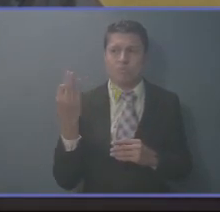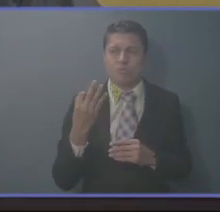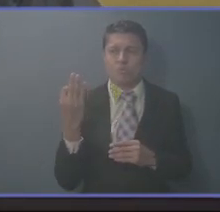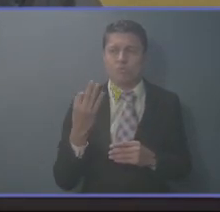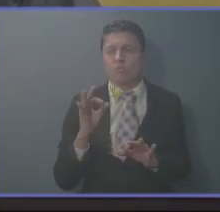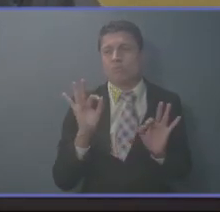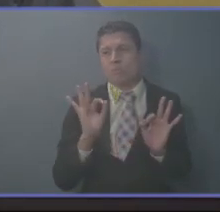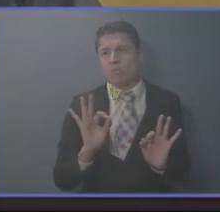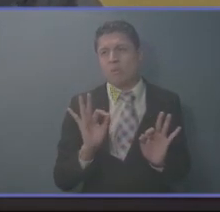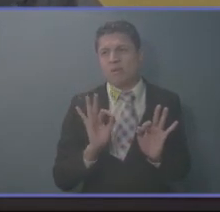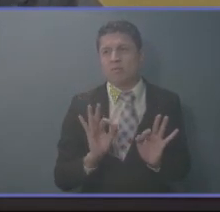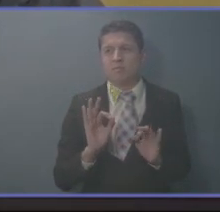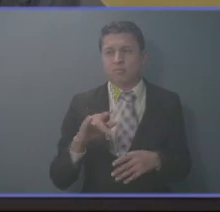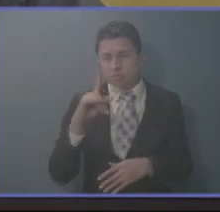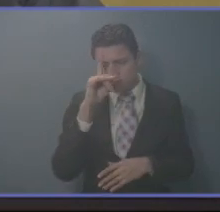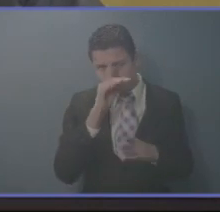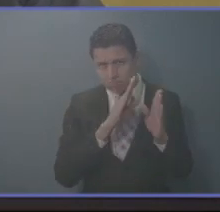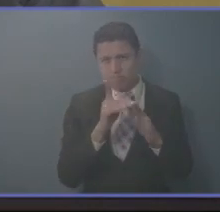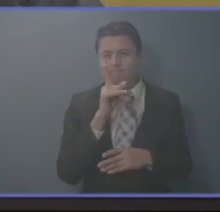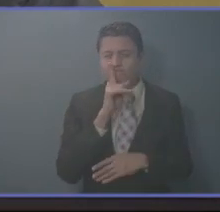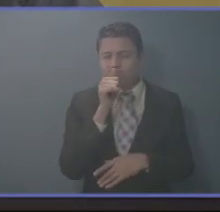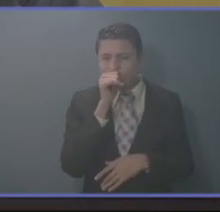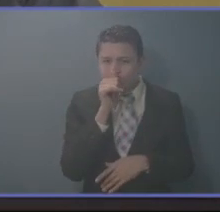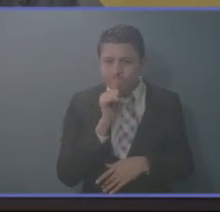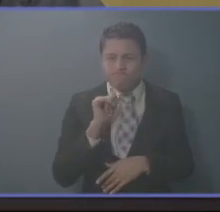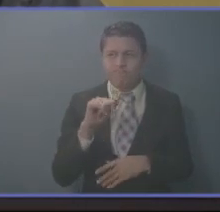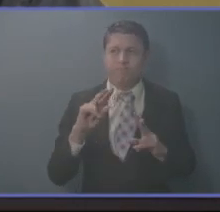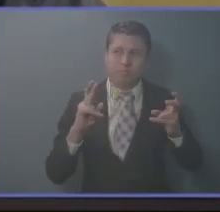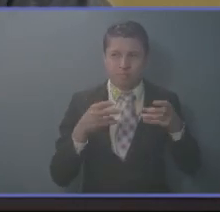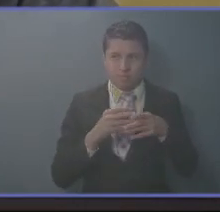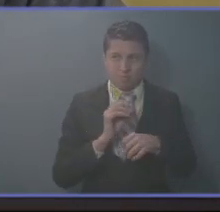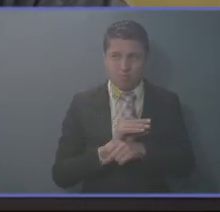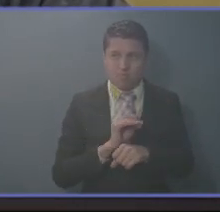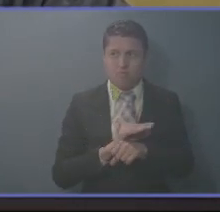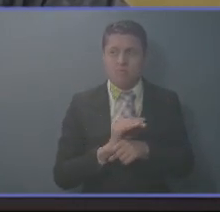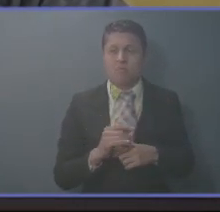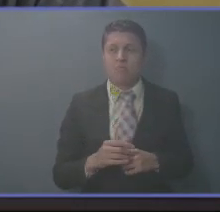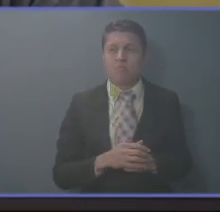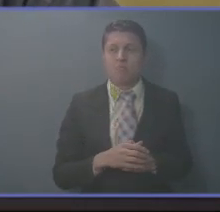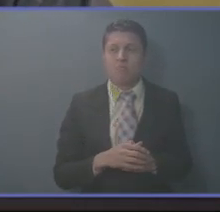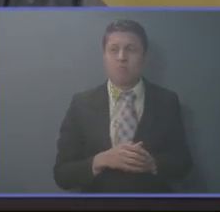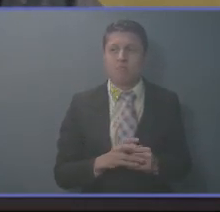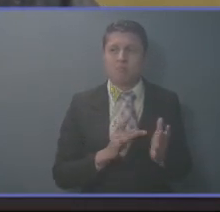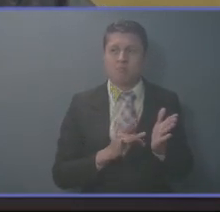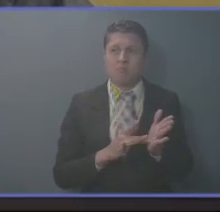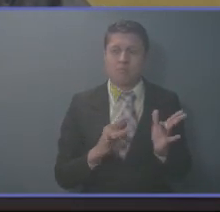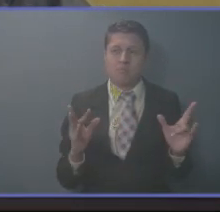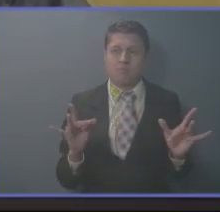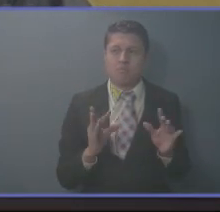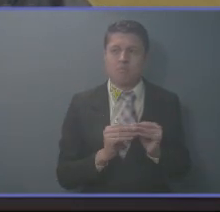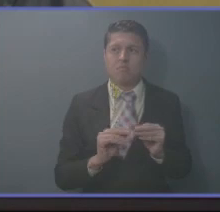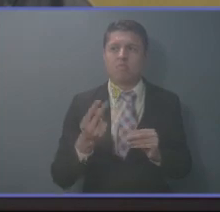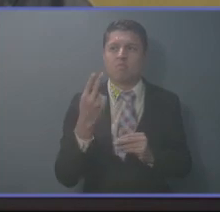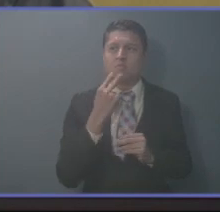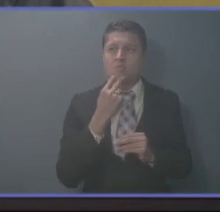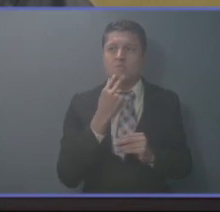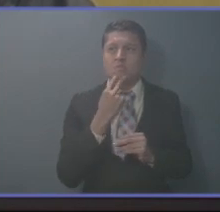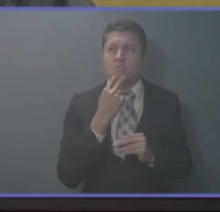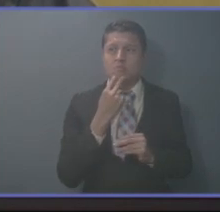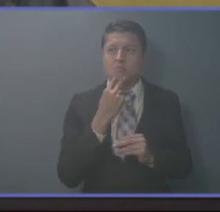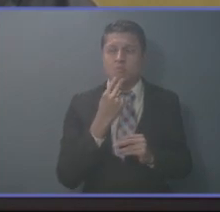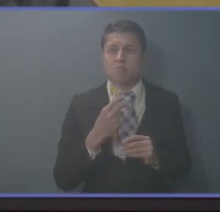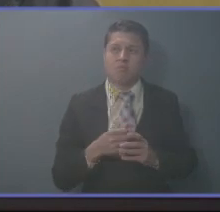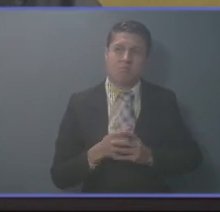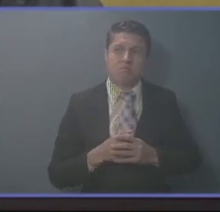Deberíamos tener un poco de prudencia en esto recomendable y aprovechar la reunión el viernes con la